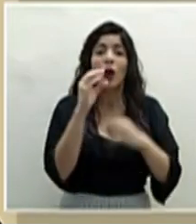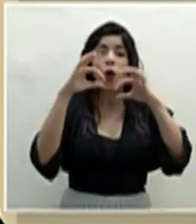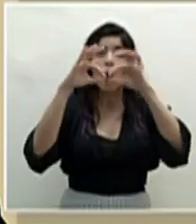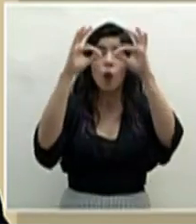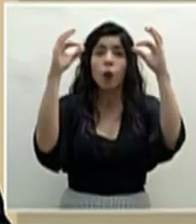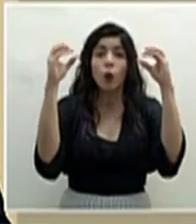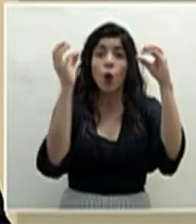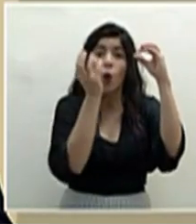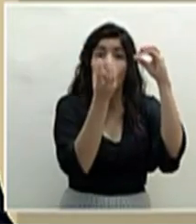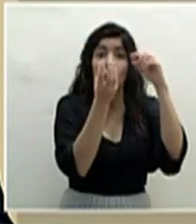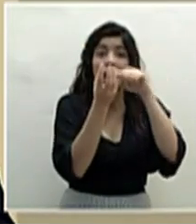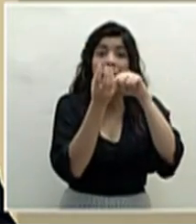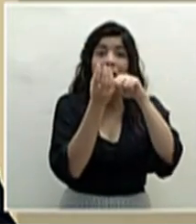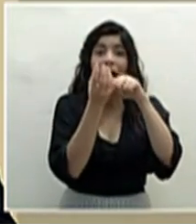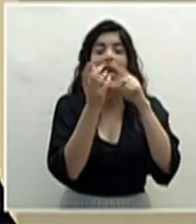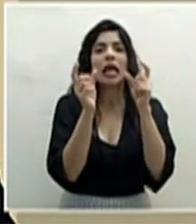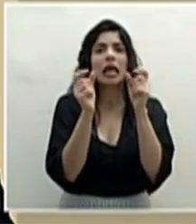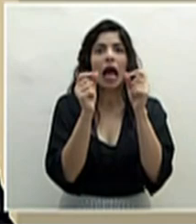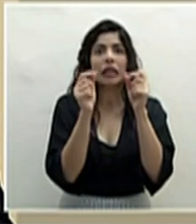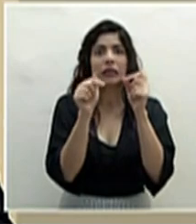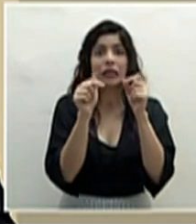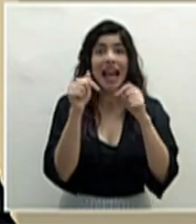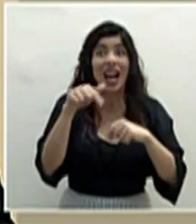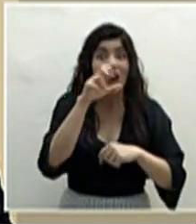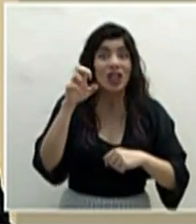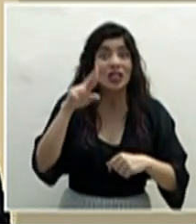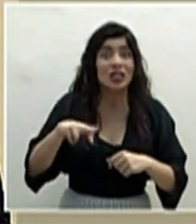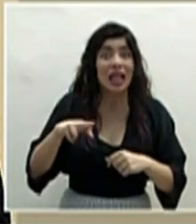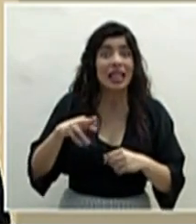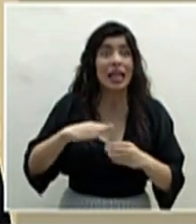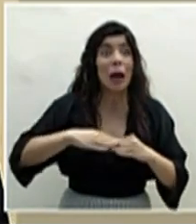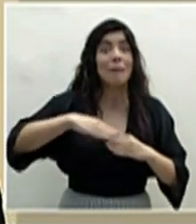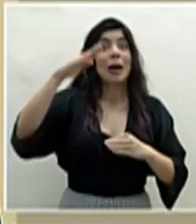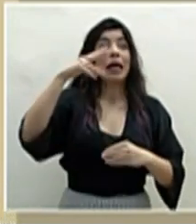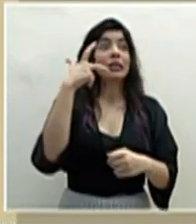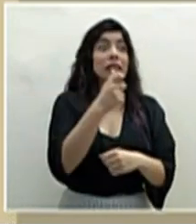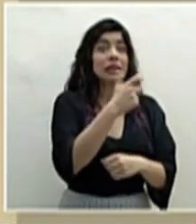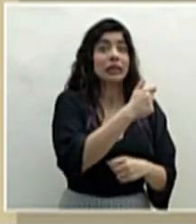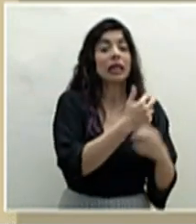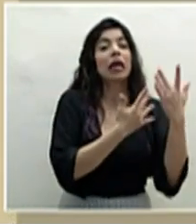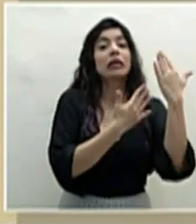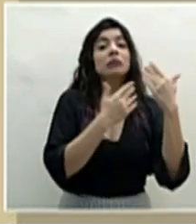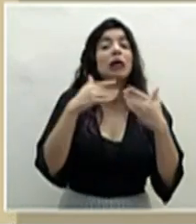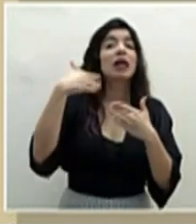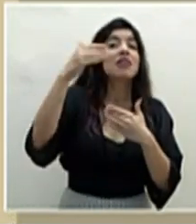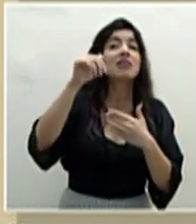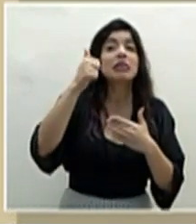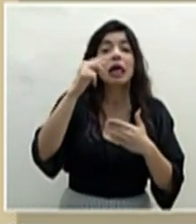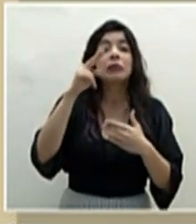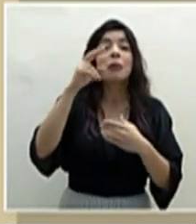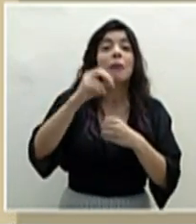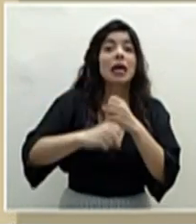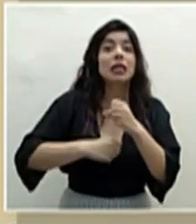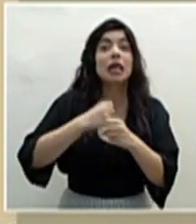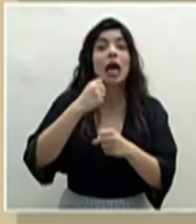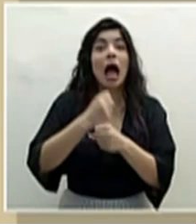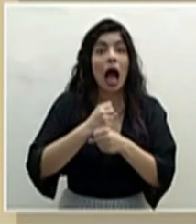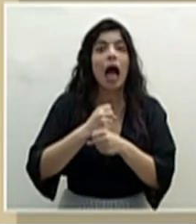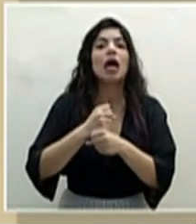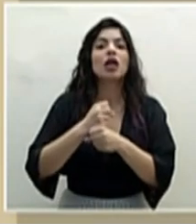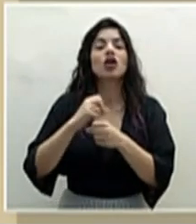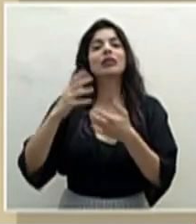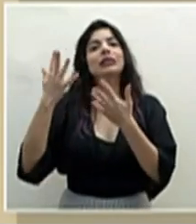hoy una de las coberturas más altas del mundo en vacunación, esperamos en varias décadas tener una de las